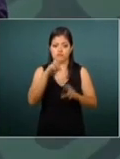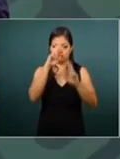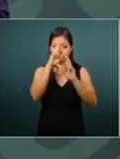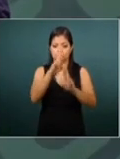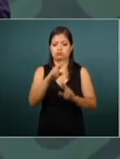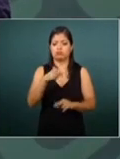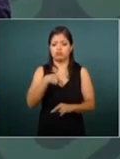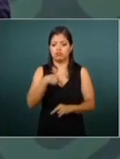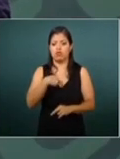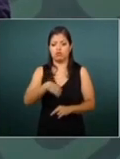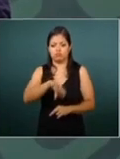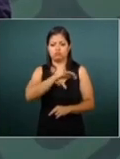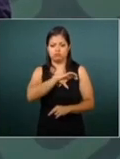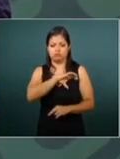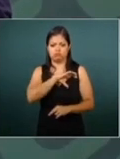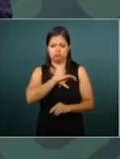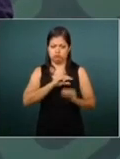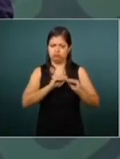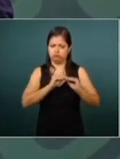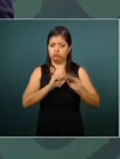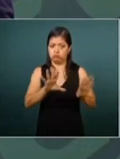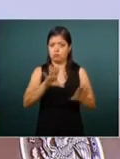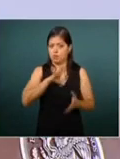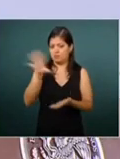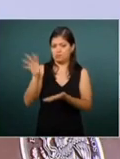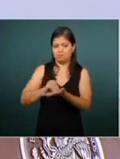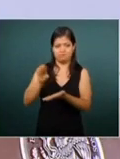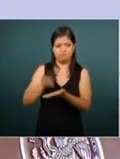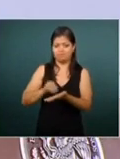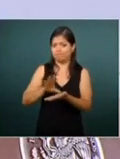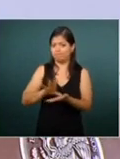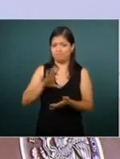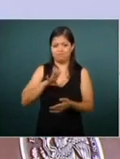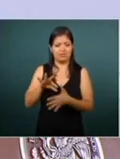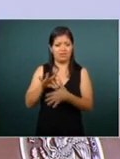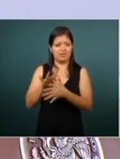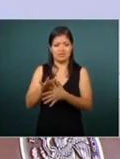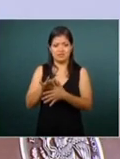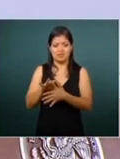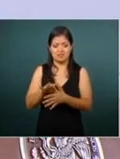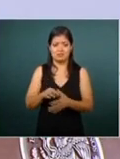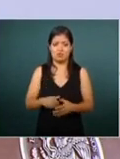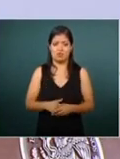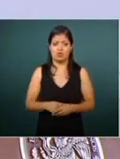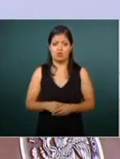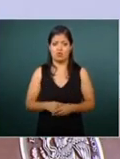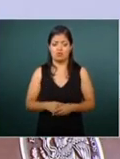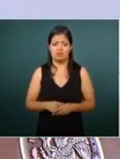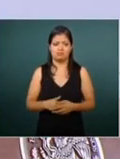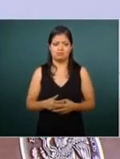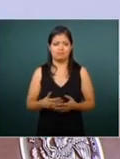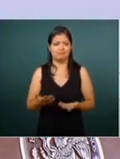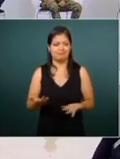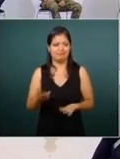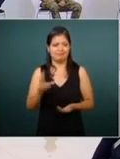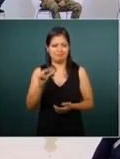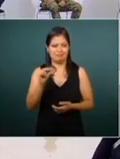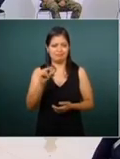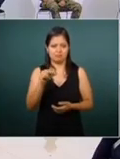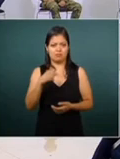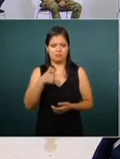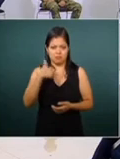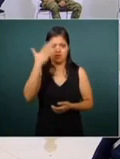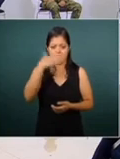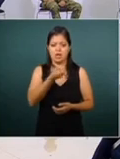y le tengo aprecio y sé que lo dije públicamente está grabado están los testimonios que no es que yo sé que hay quienes todavía